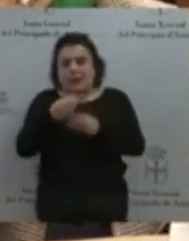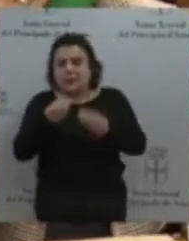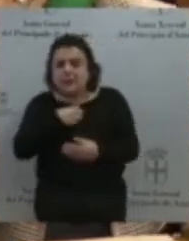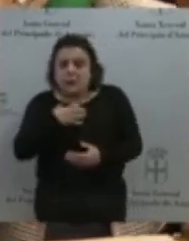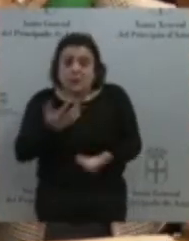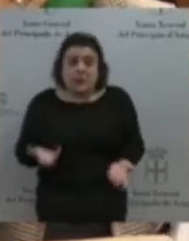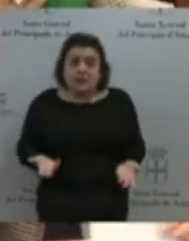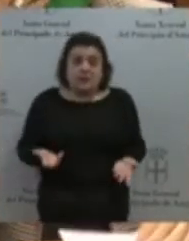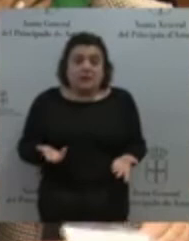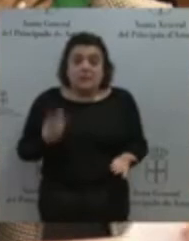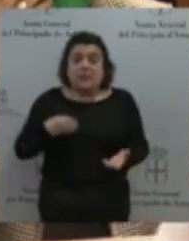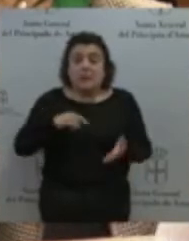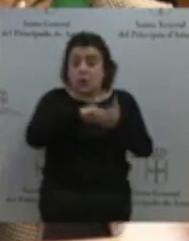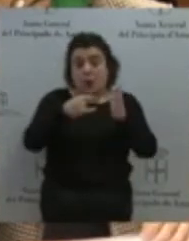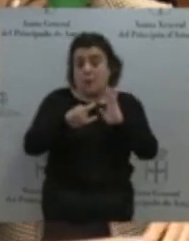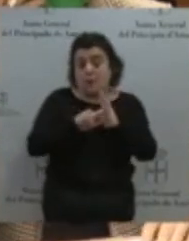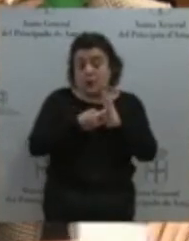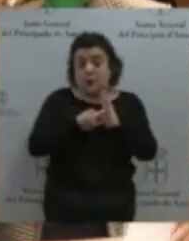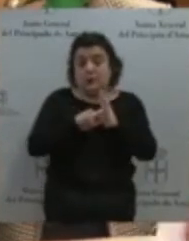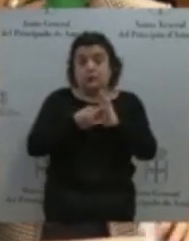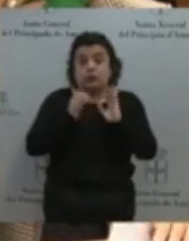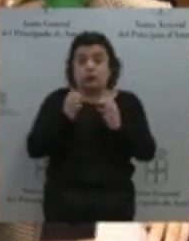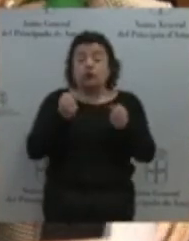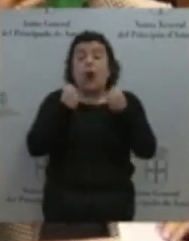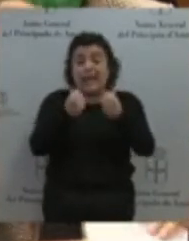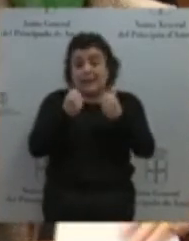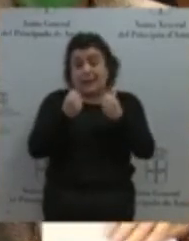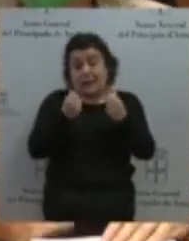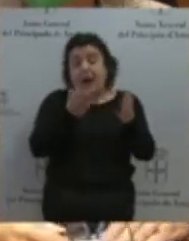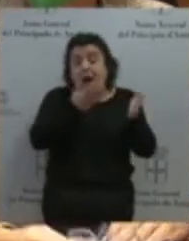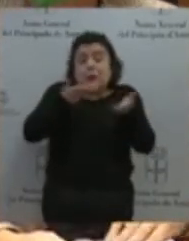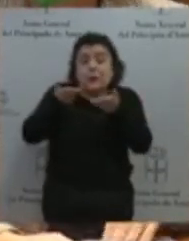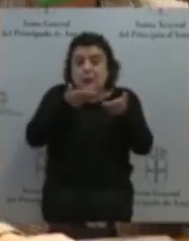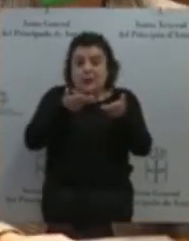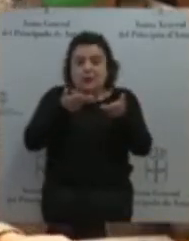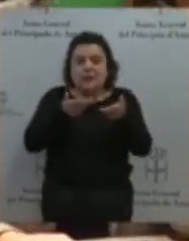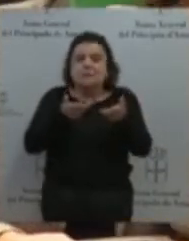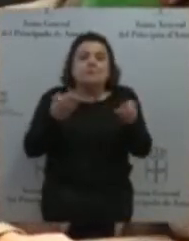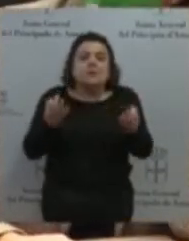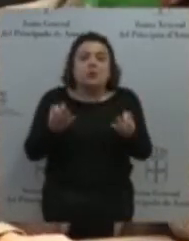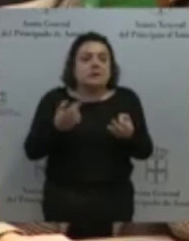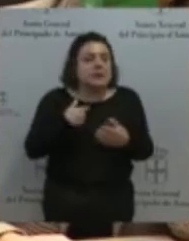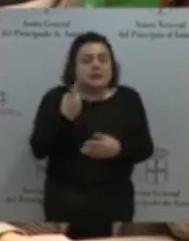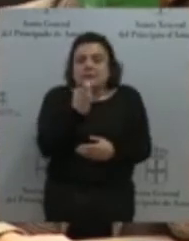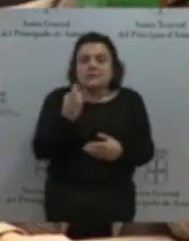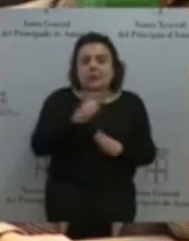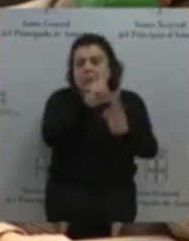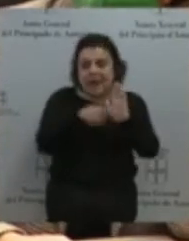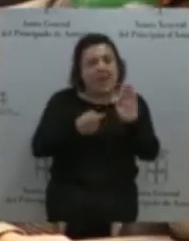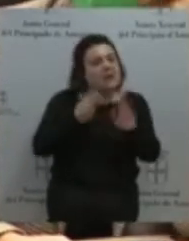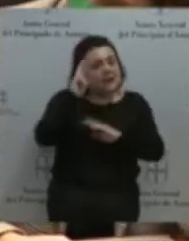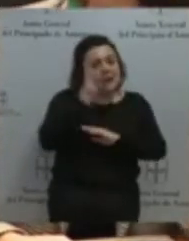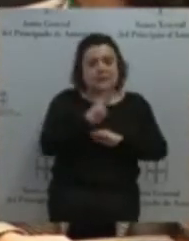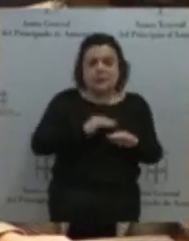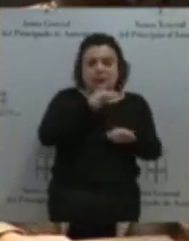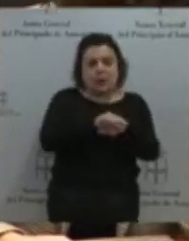administración y la legalidad se van a respetar. Por lo tanto, no generemos más alarma de la necesaria. Y donde la hay, y